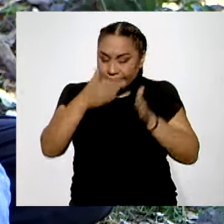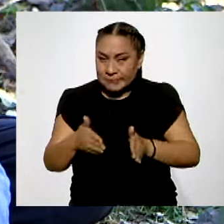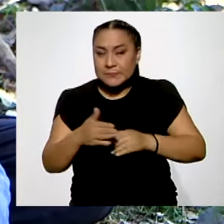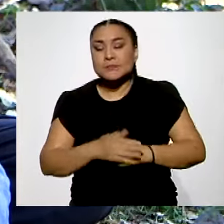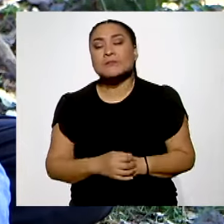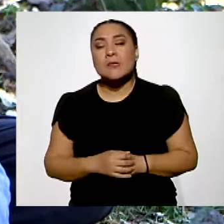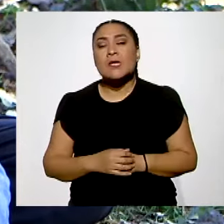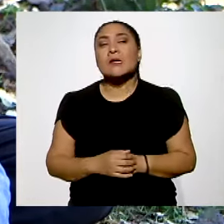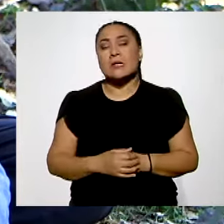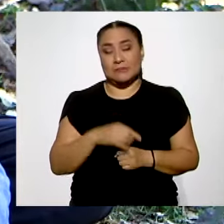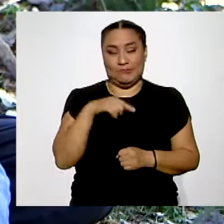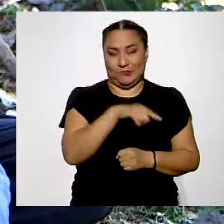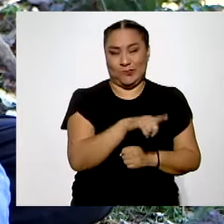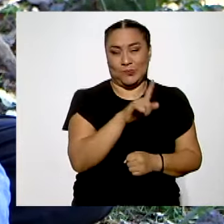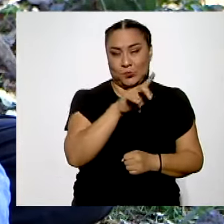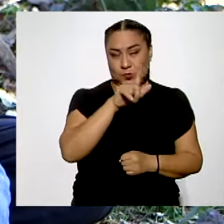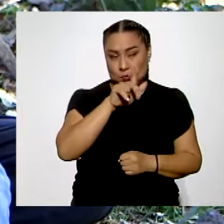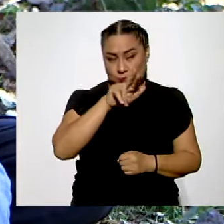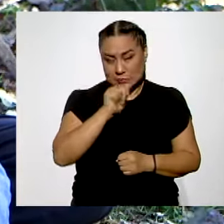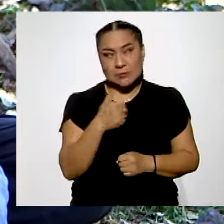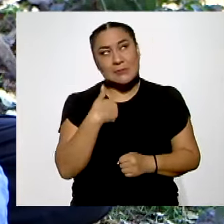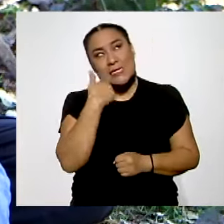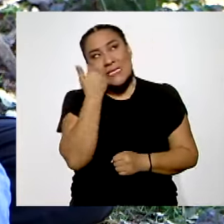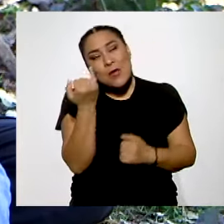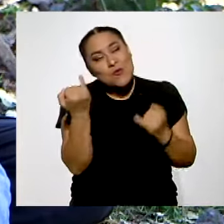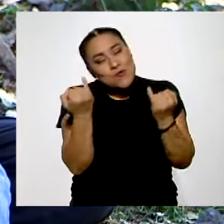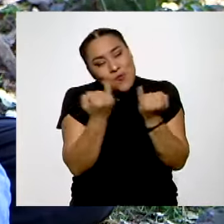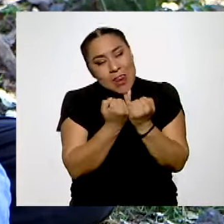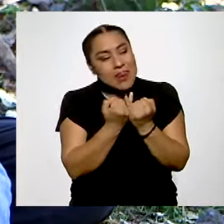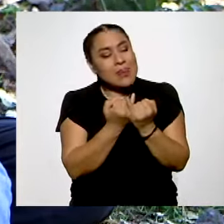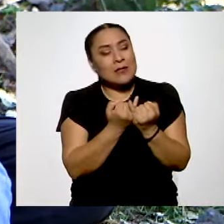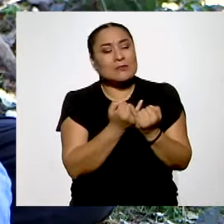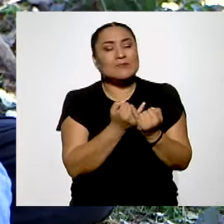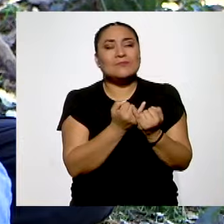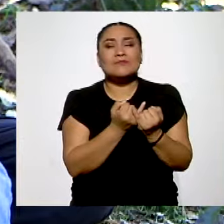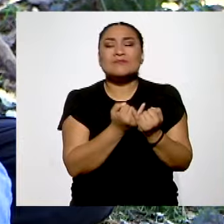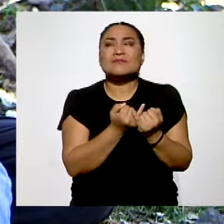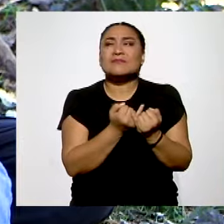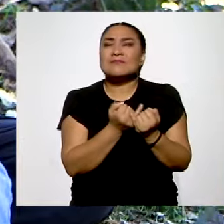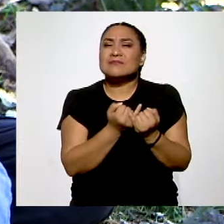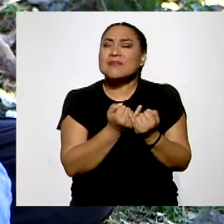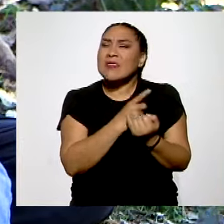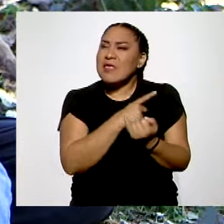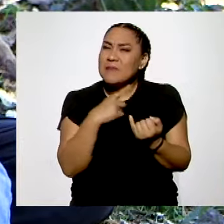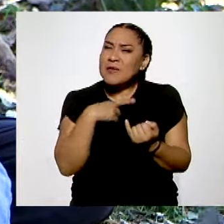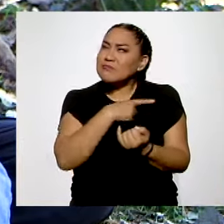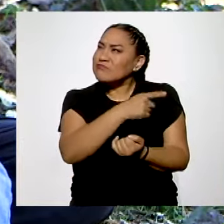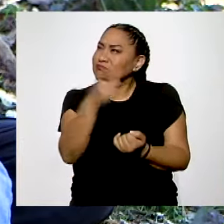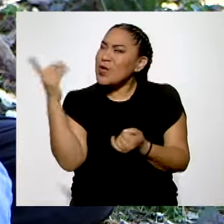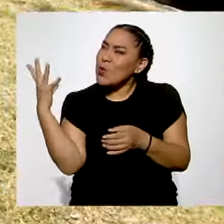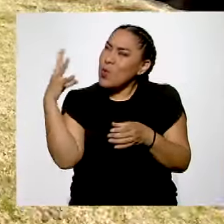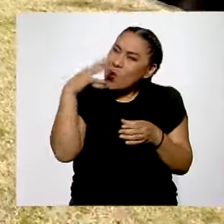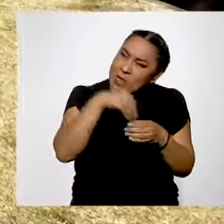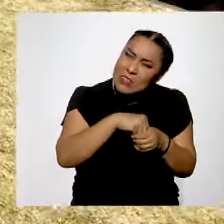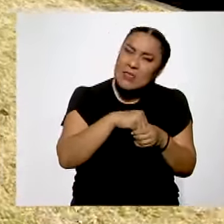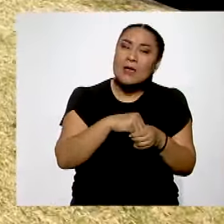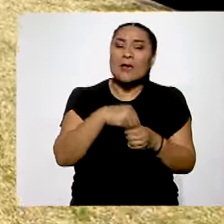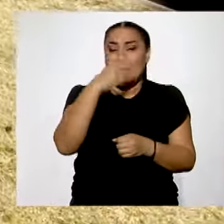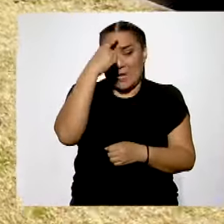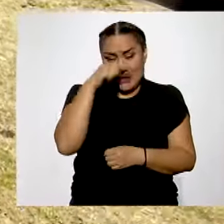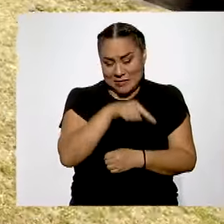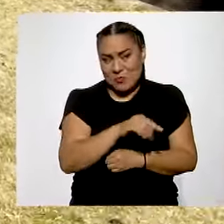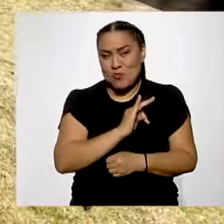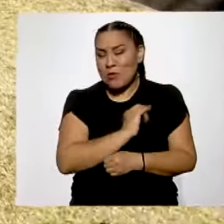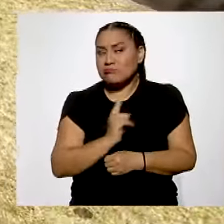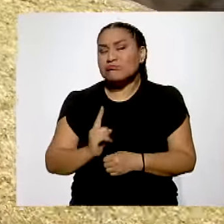A mí me gustaría para Luna que el mundo fuera más incluyente para que en la sociedad ella pueda